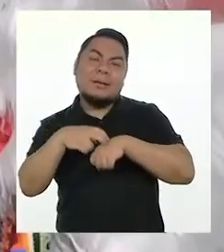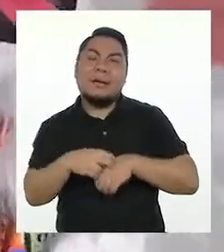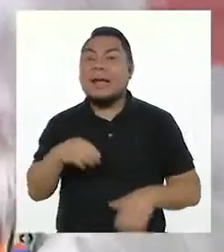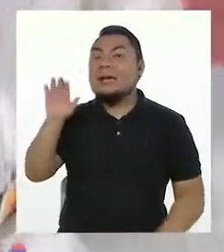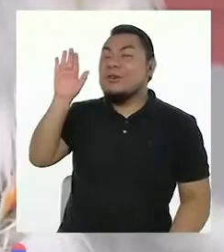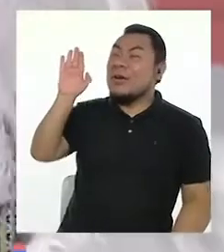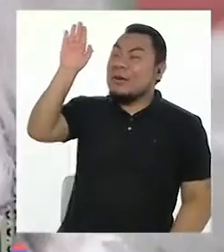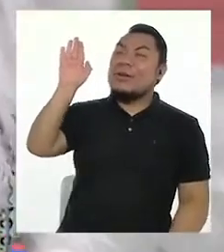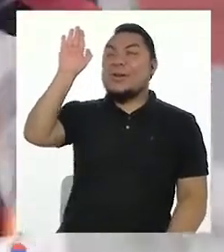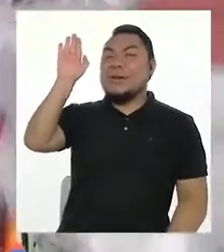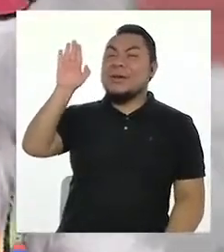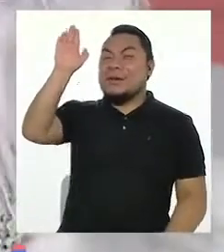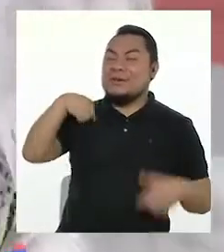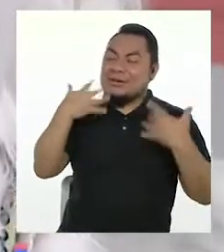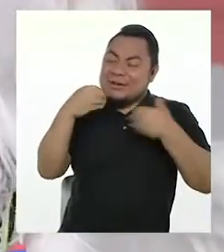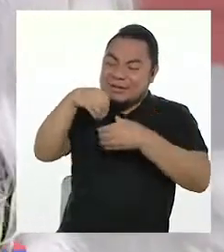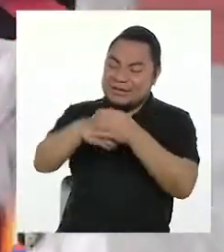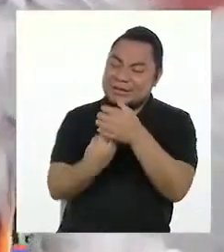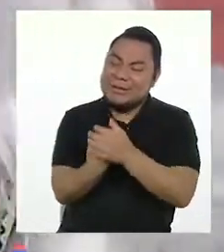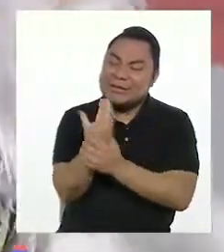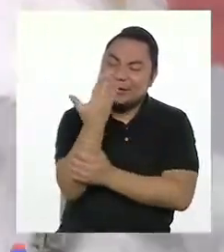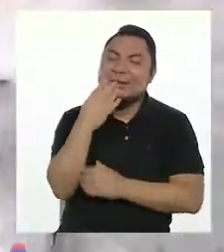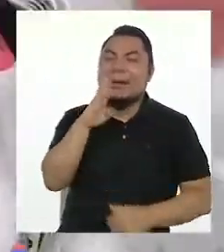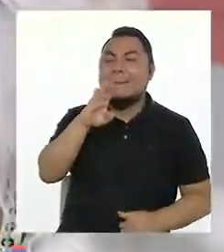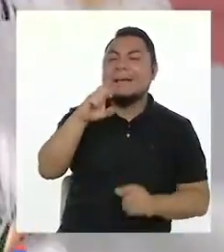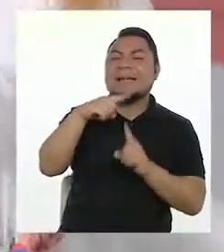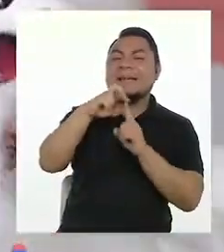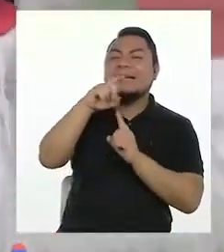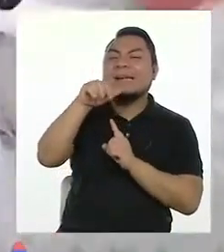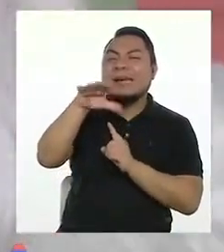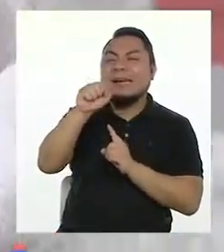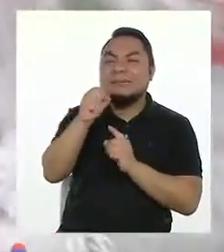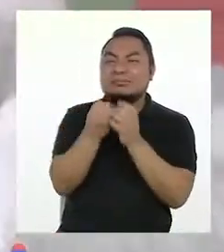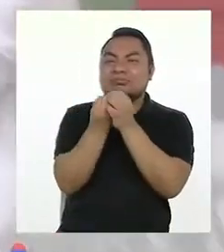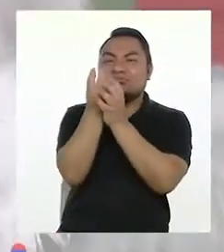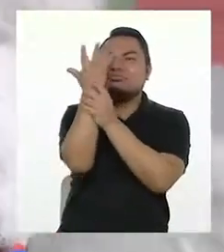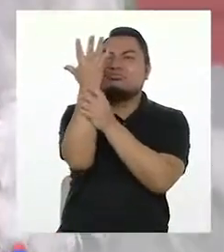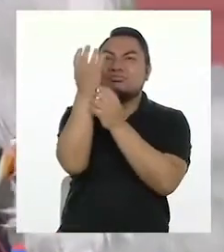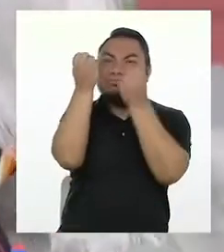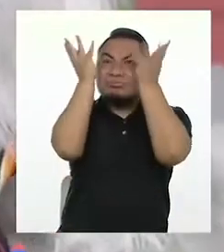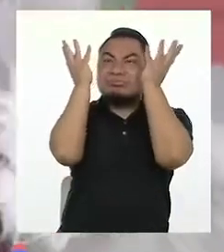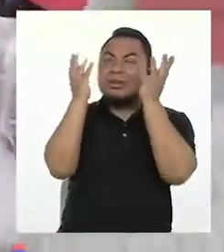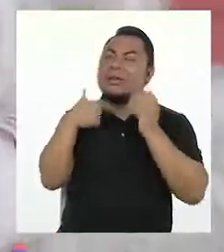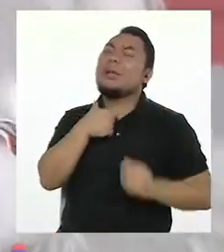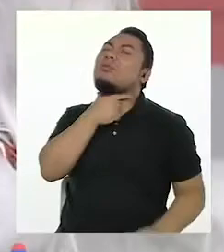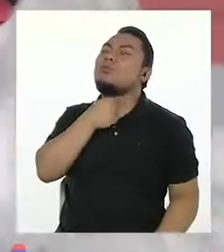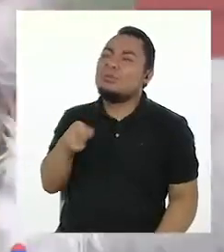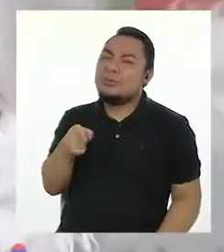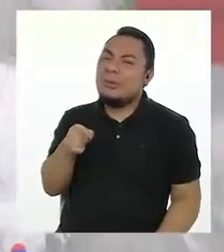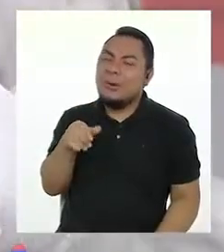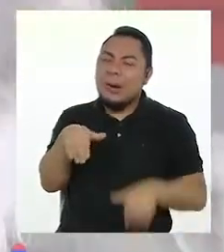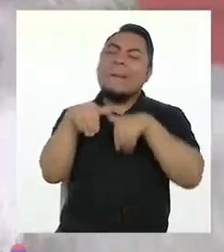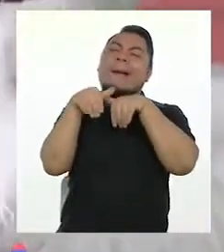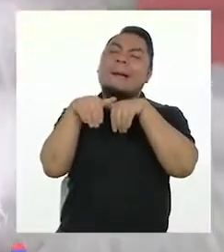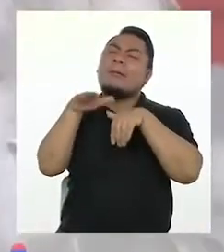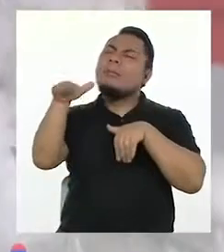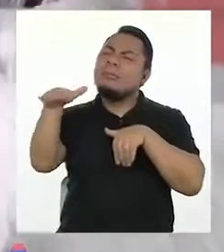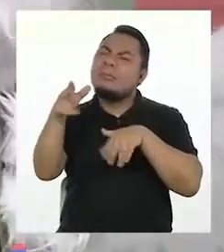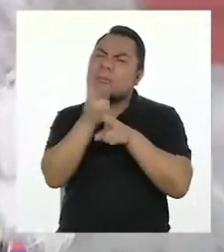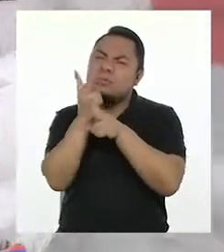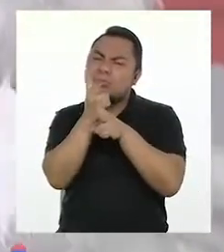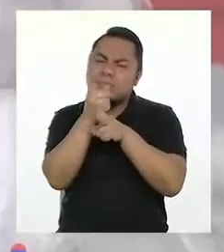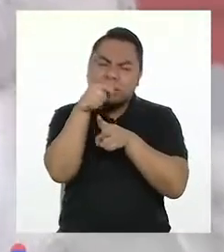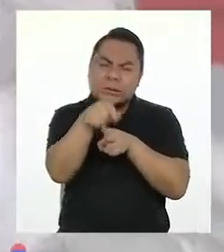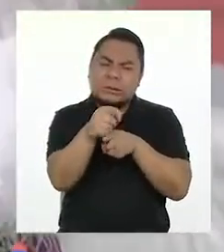yo, yo quiero sembrar metérragas. Son deliciosas. Fátima, pero ¿qué cuidados